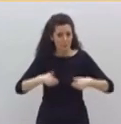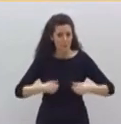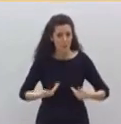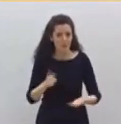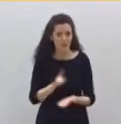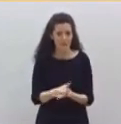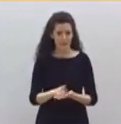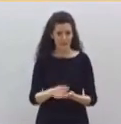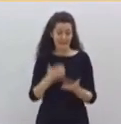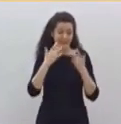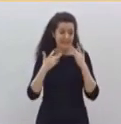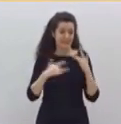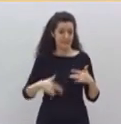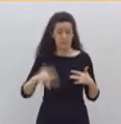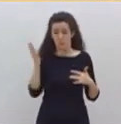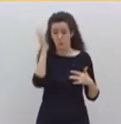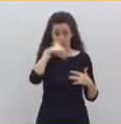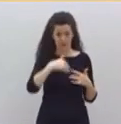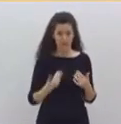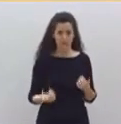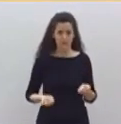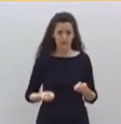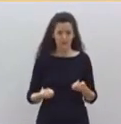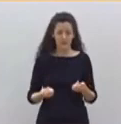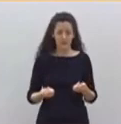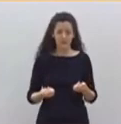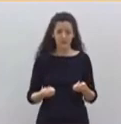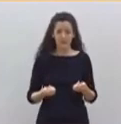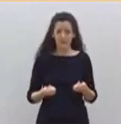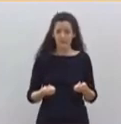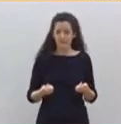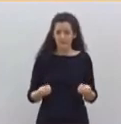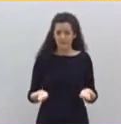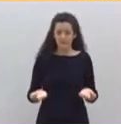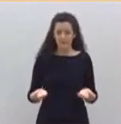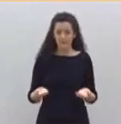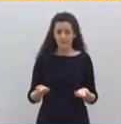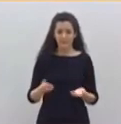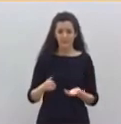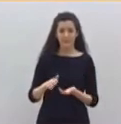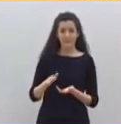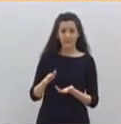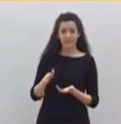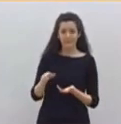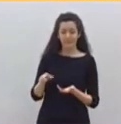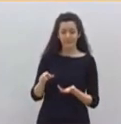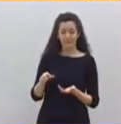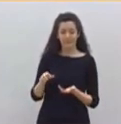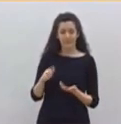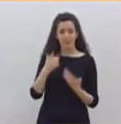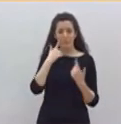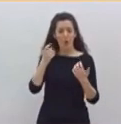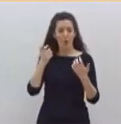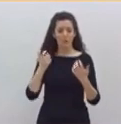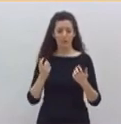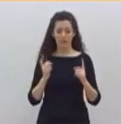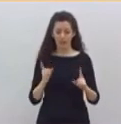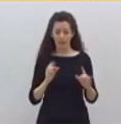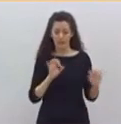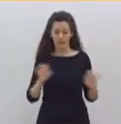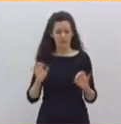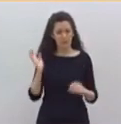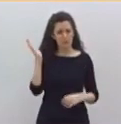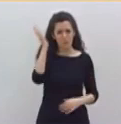¿O por qué estamos hablando de esta imprevisión? ¿Dónde están las arcas de Noé que ustedes